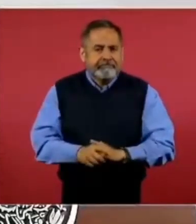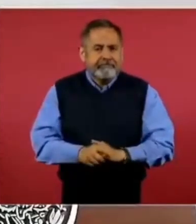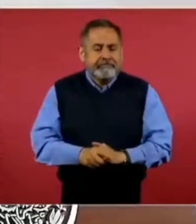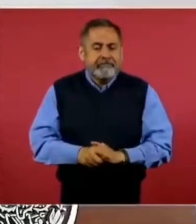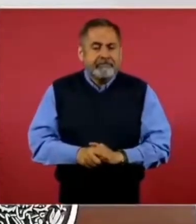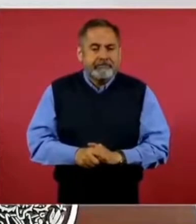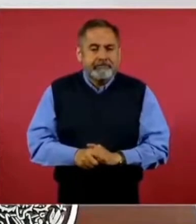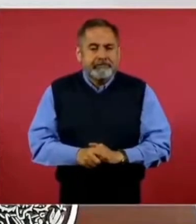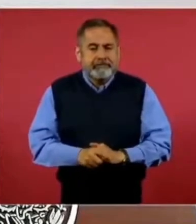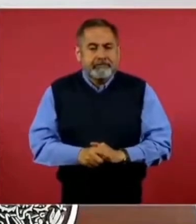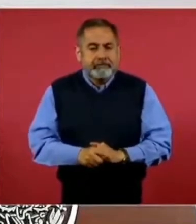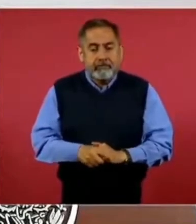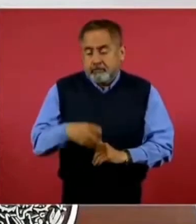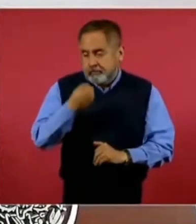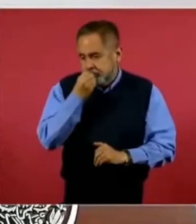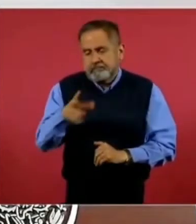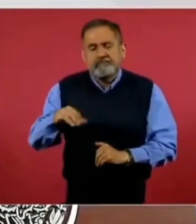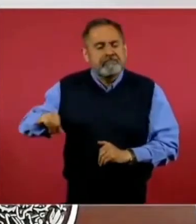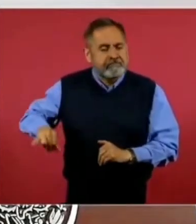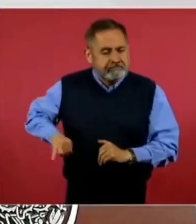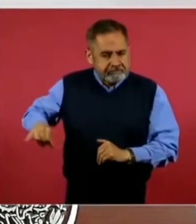Y fue muy interesante.